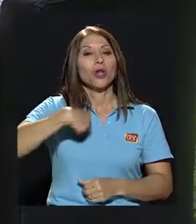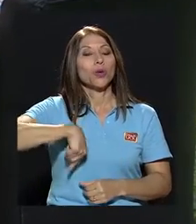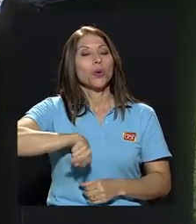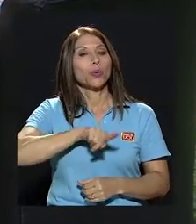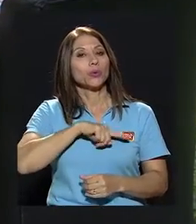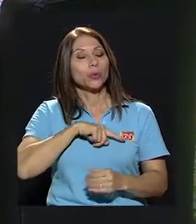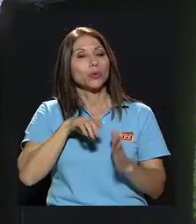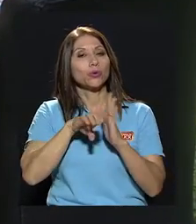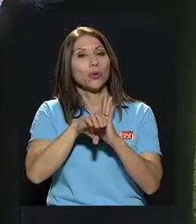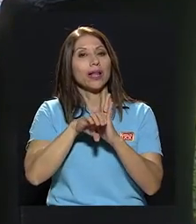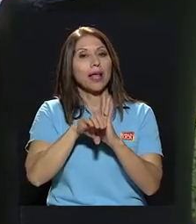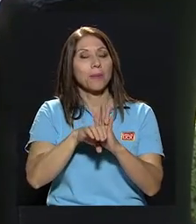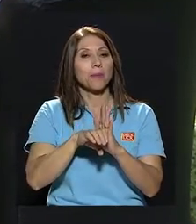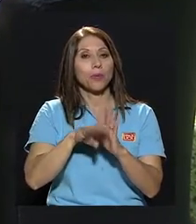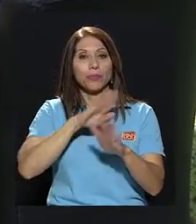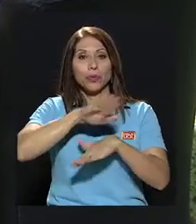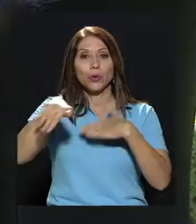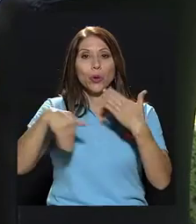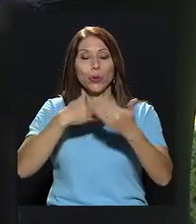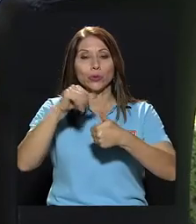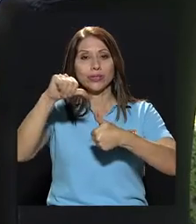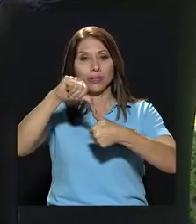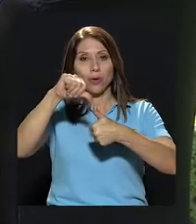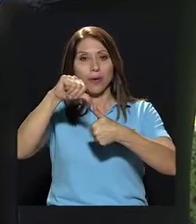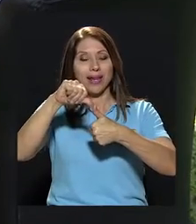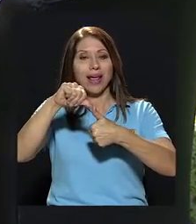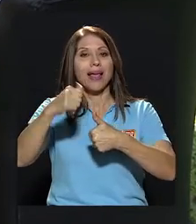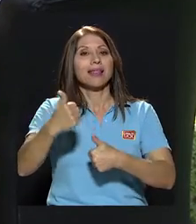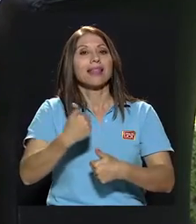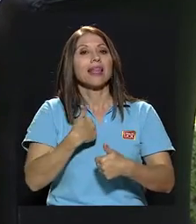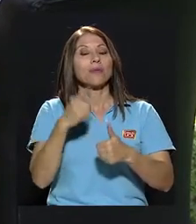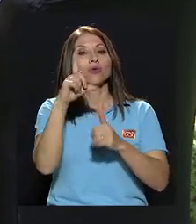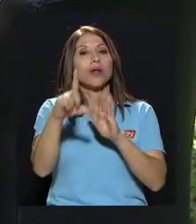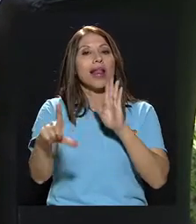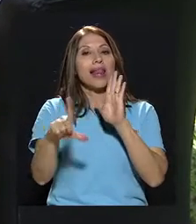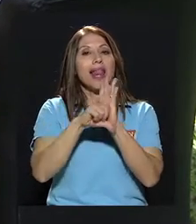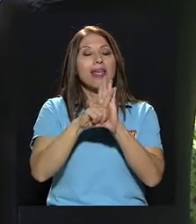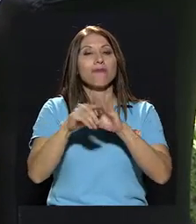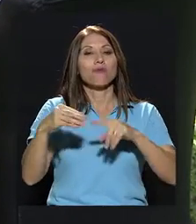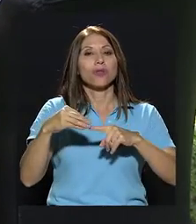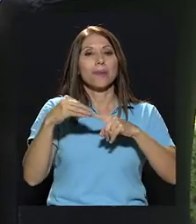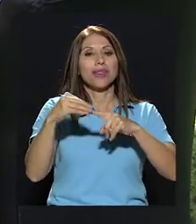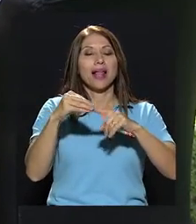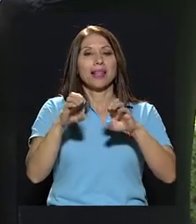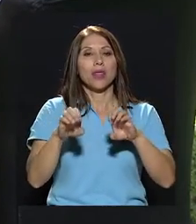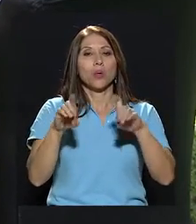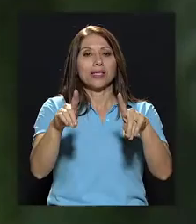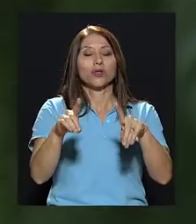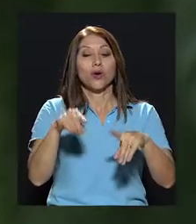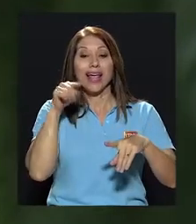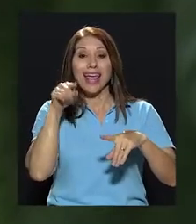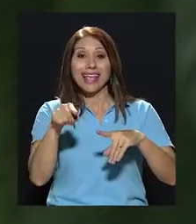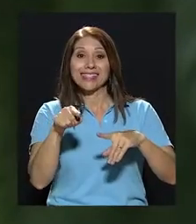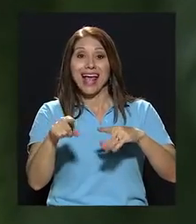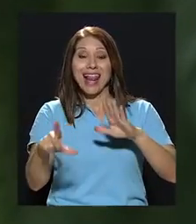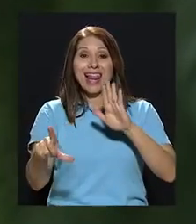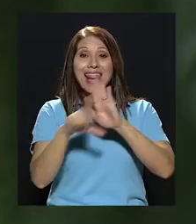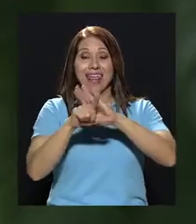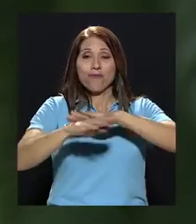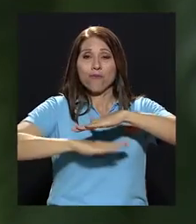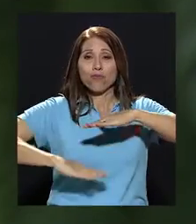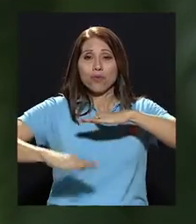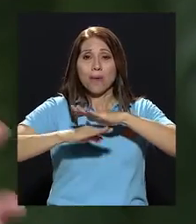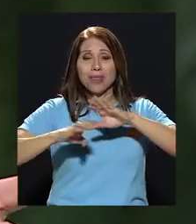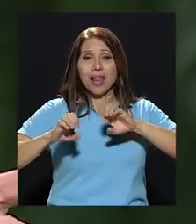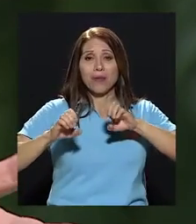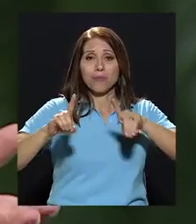Nosotros, por ejemplo, a nivel de todo Centroamérica tenemos una ley fundamental de educación. Esa ley fundamental,